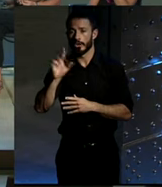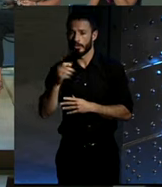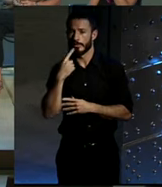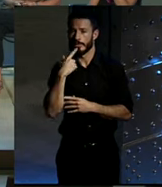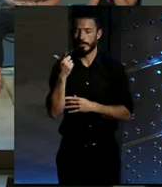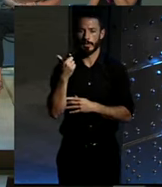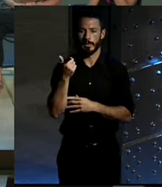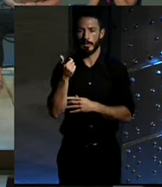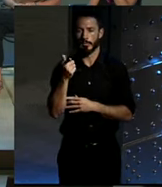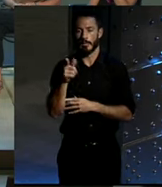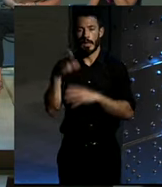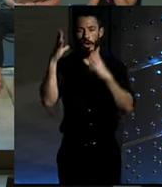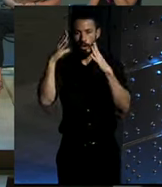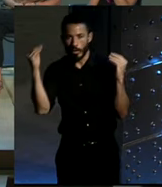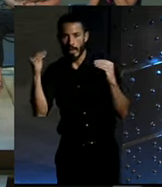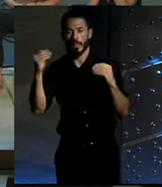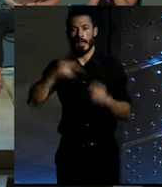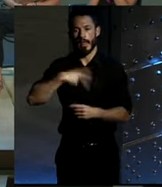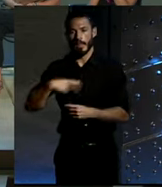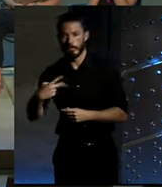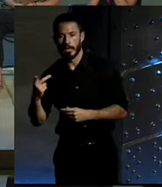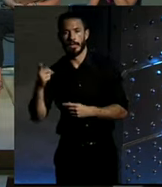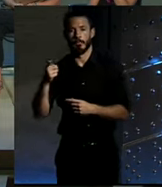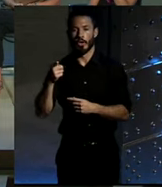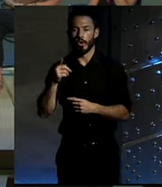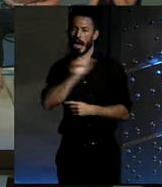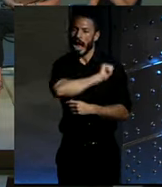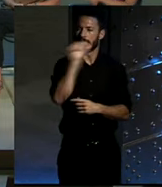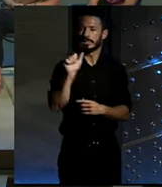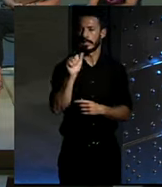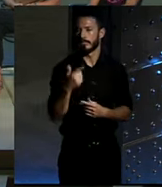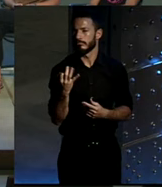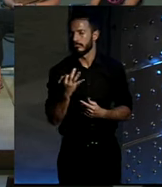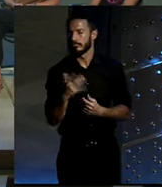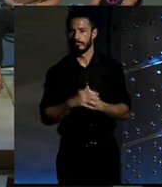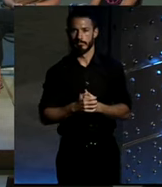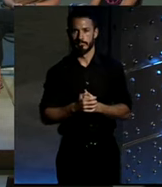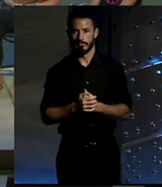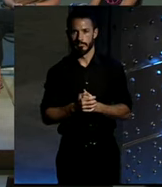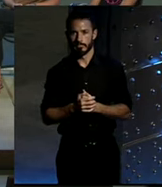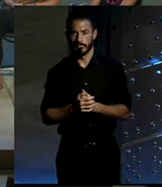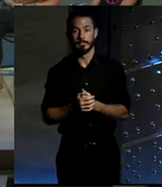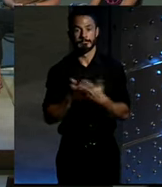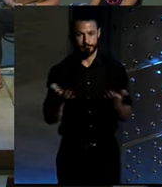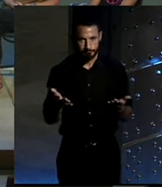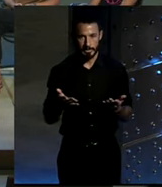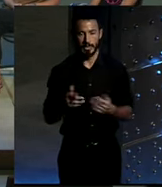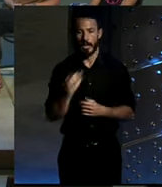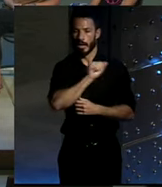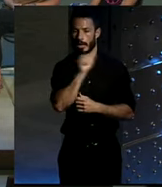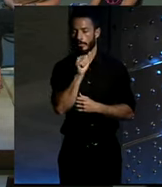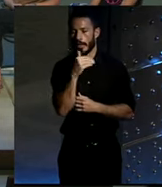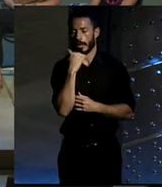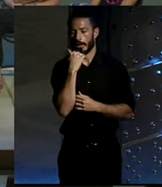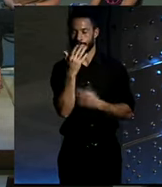como origen del uso urbano, en los años 70. Pero, ¿nos olvidamos de Asia? Es otra cosa que nos olvidamos. Sí, es algo muy triste. Yo lo he visto.